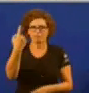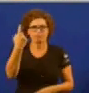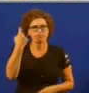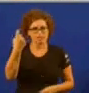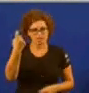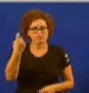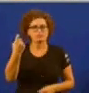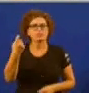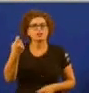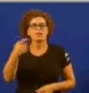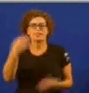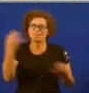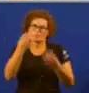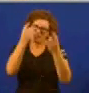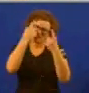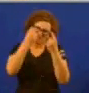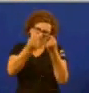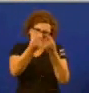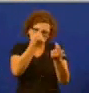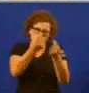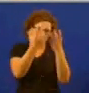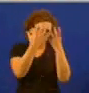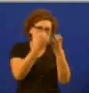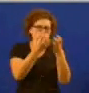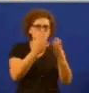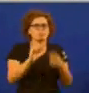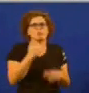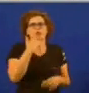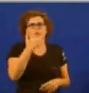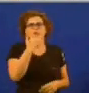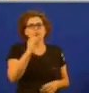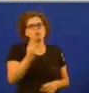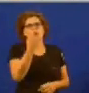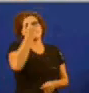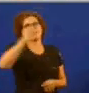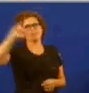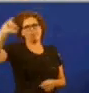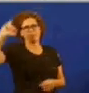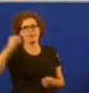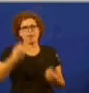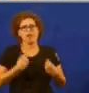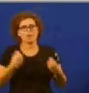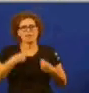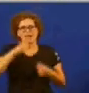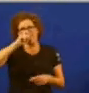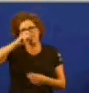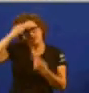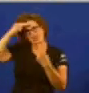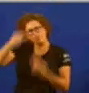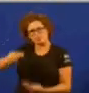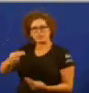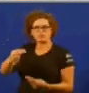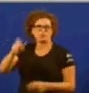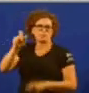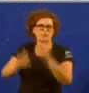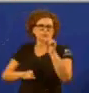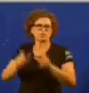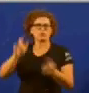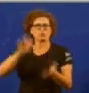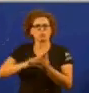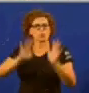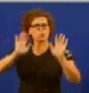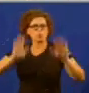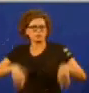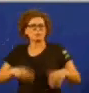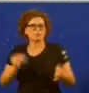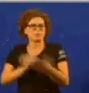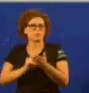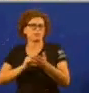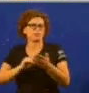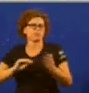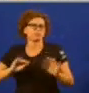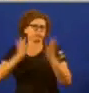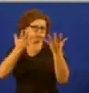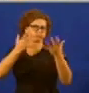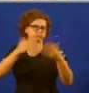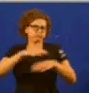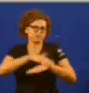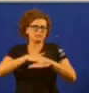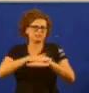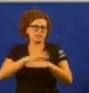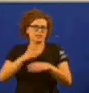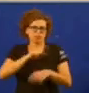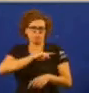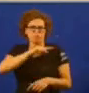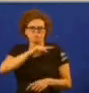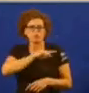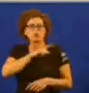Se xa rigoroso, polo menos unha vez na vida Respeite a memoria das víctimas do último golpe de Estado En